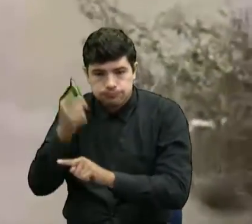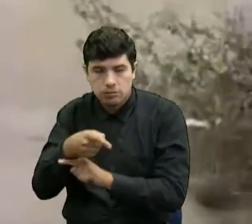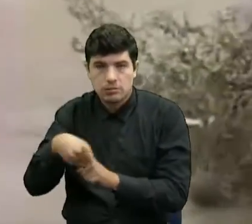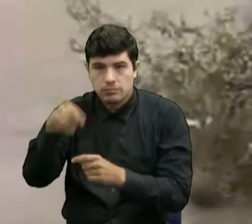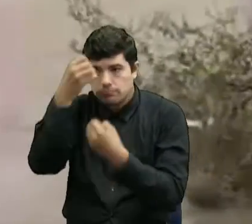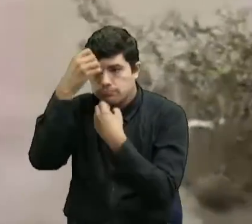por los próximos días.